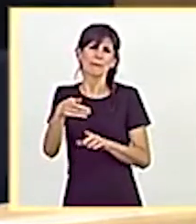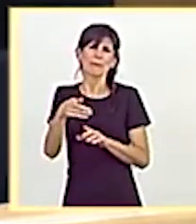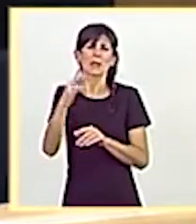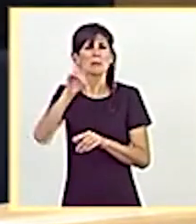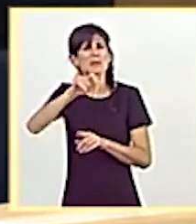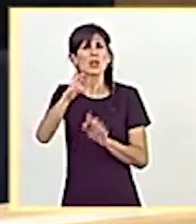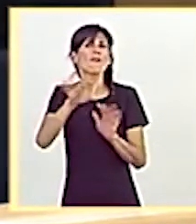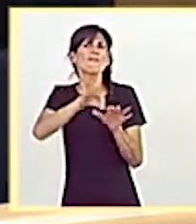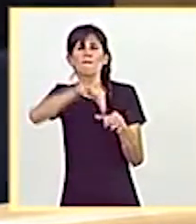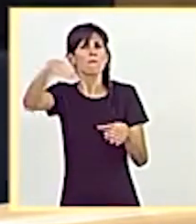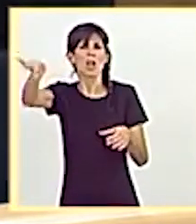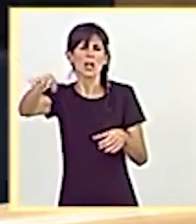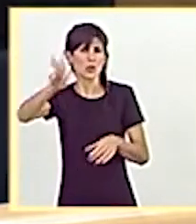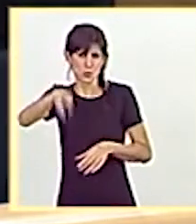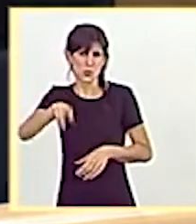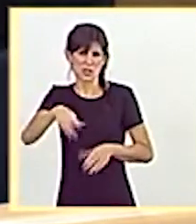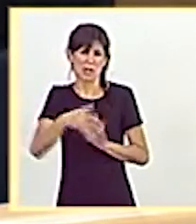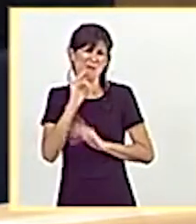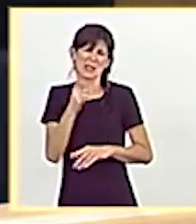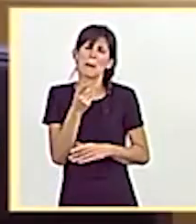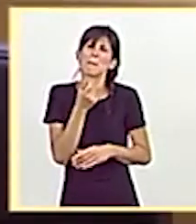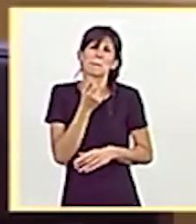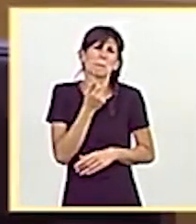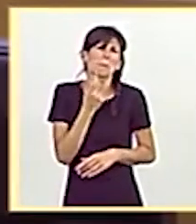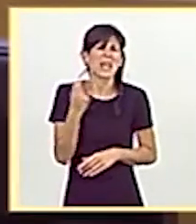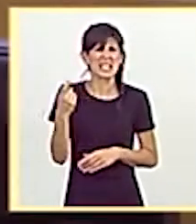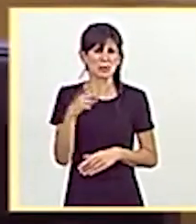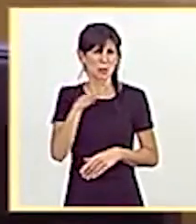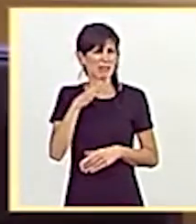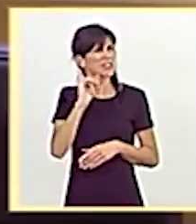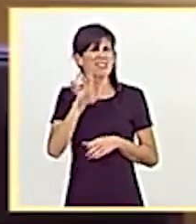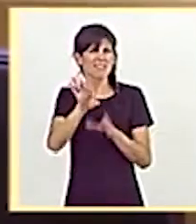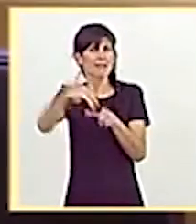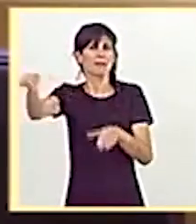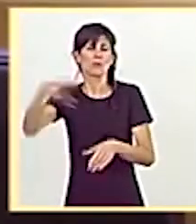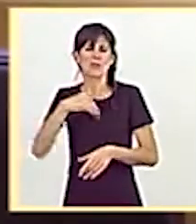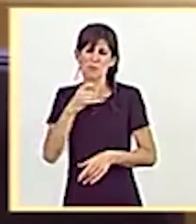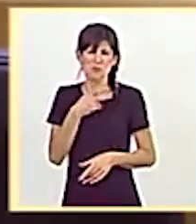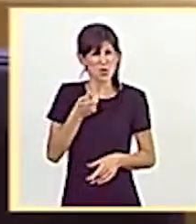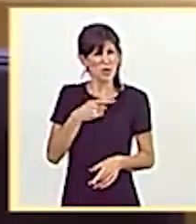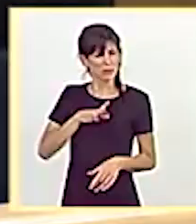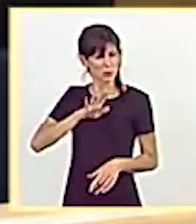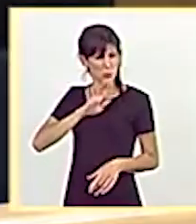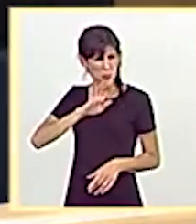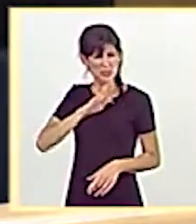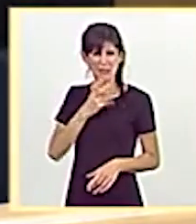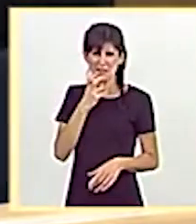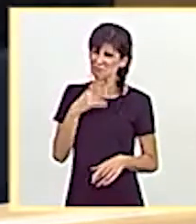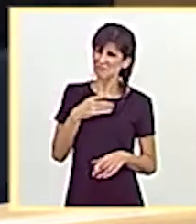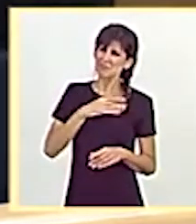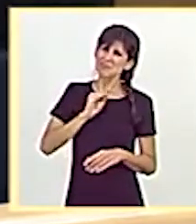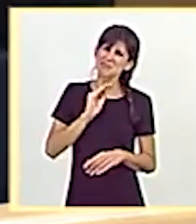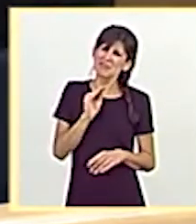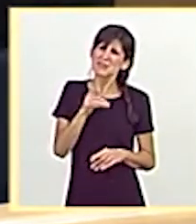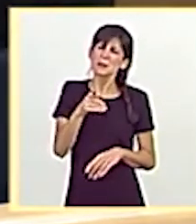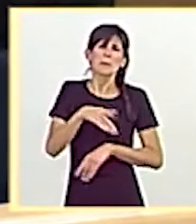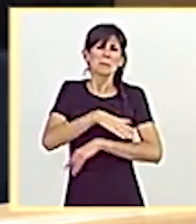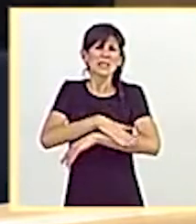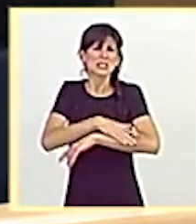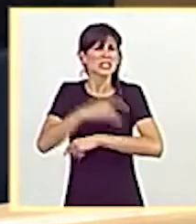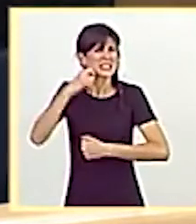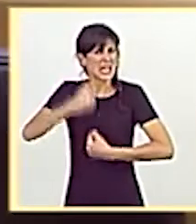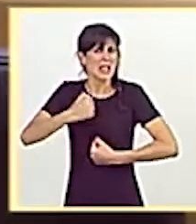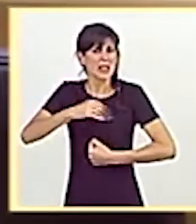múltiples o miles de motivos para hacerlo. Pero nos preguntamos ya por curiosidad. Usted, que es el ministro de Sanidad del